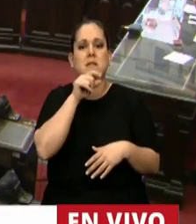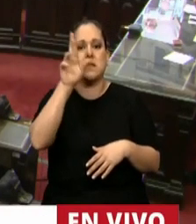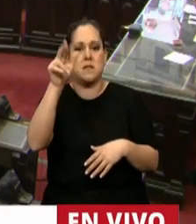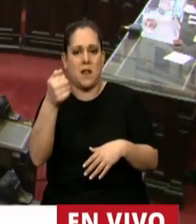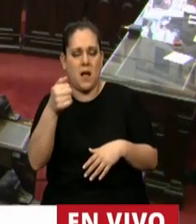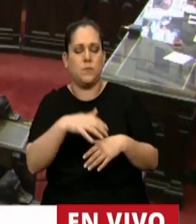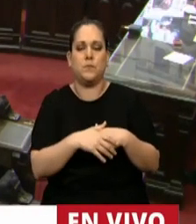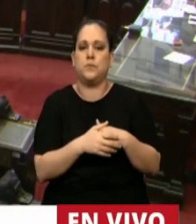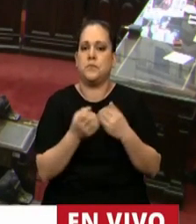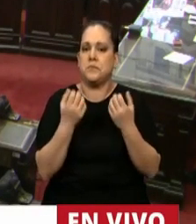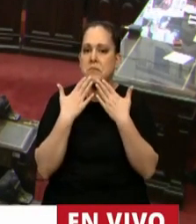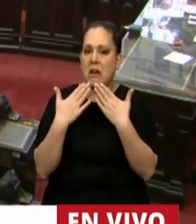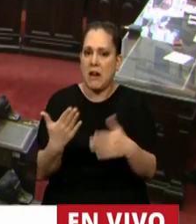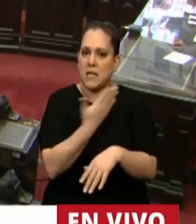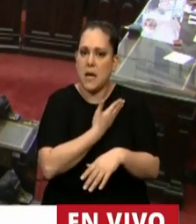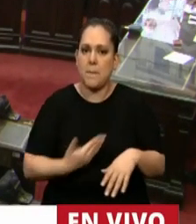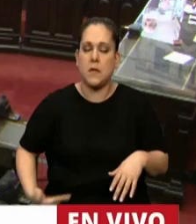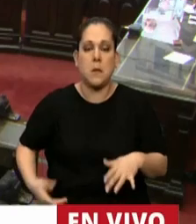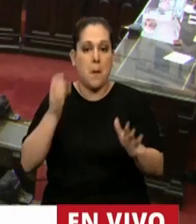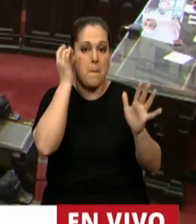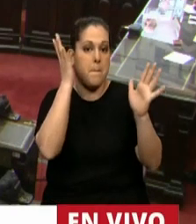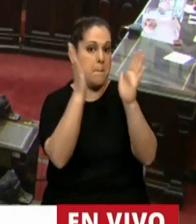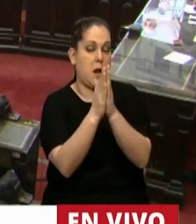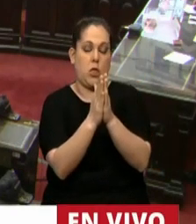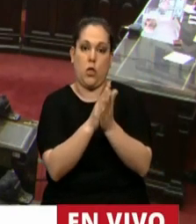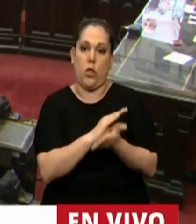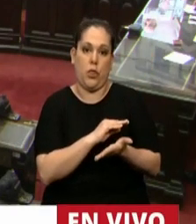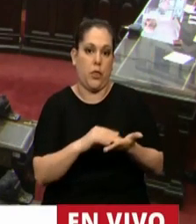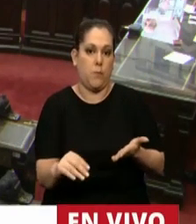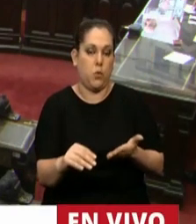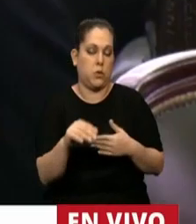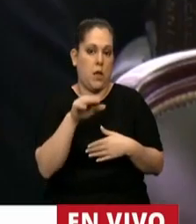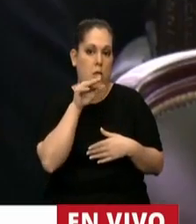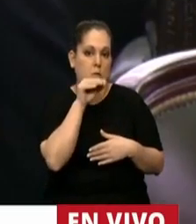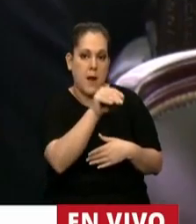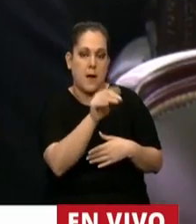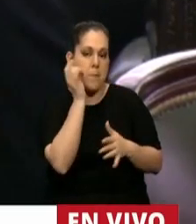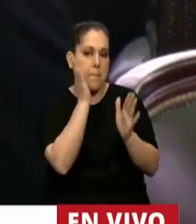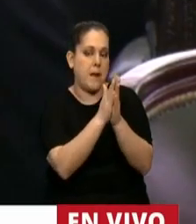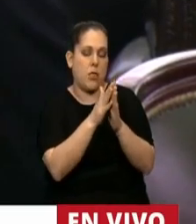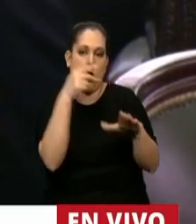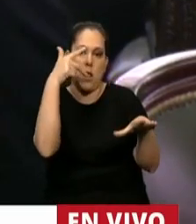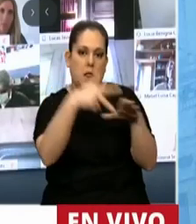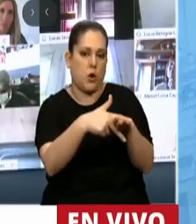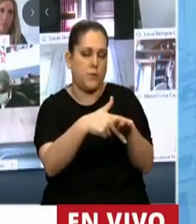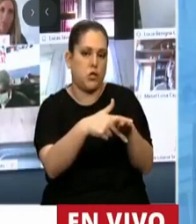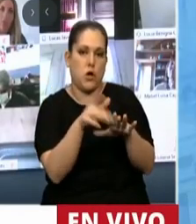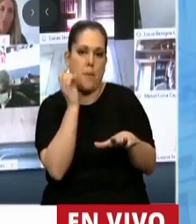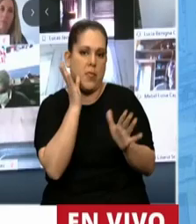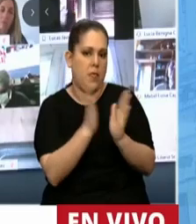Gracias, señor Presidente, y le pido disculpas al diputado que me presidió en el uso de la palabra por interrumpirlo.